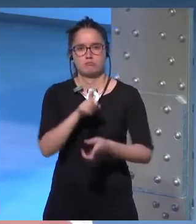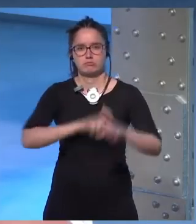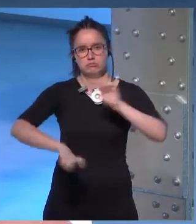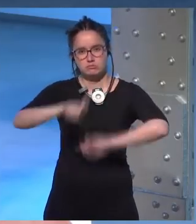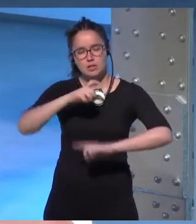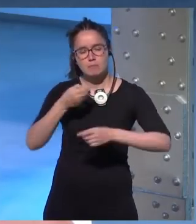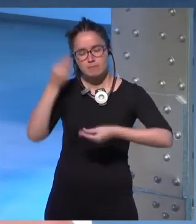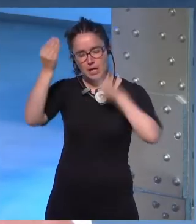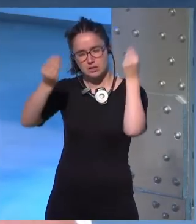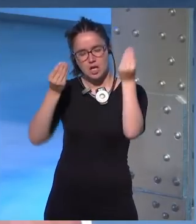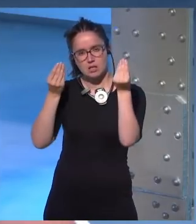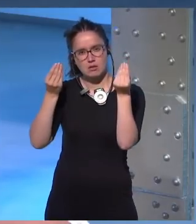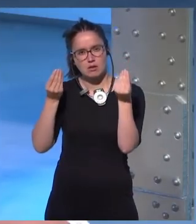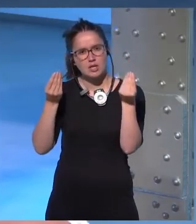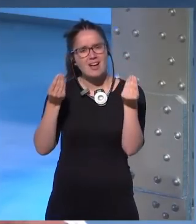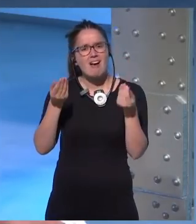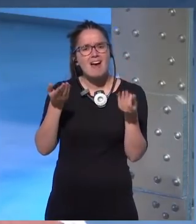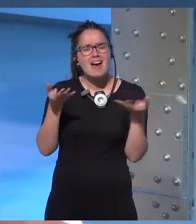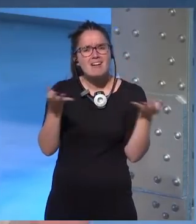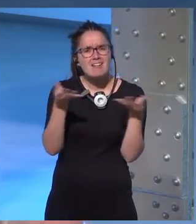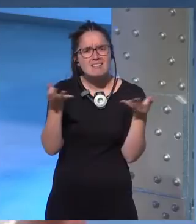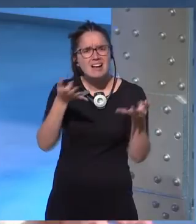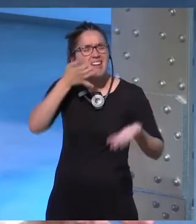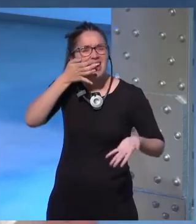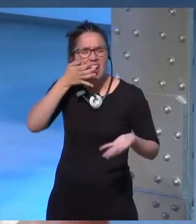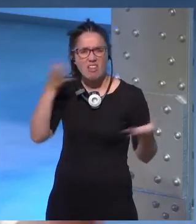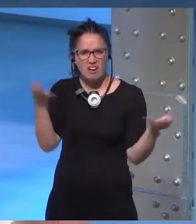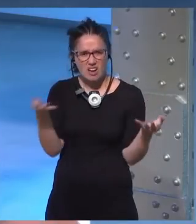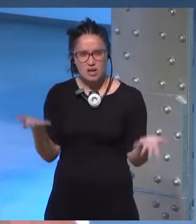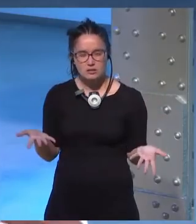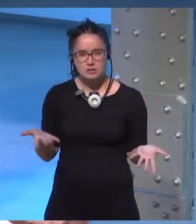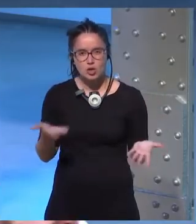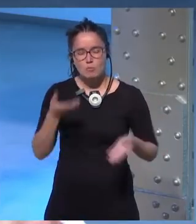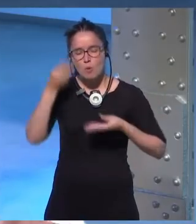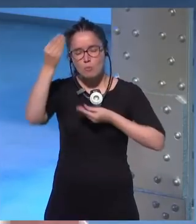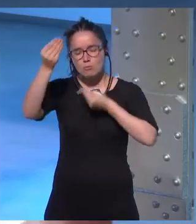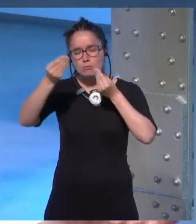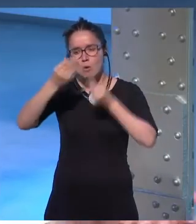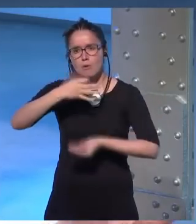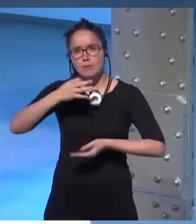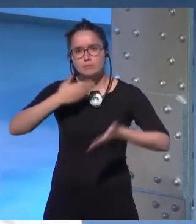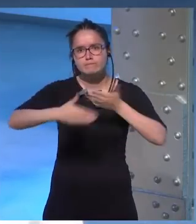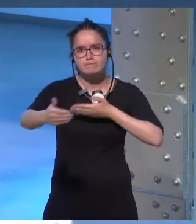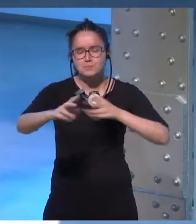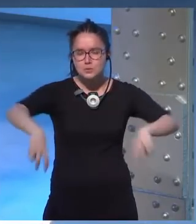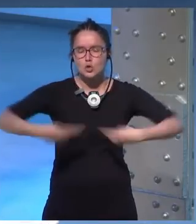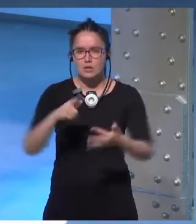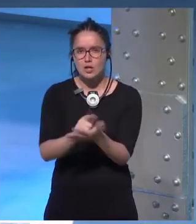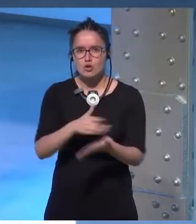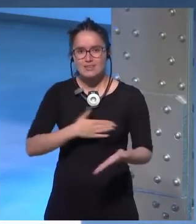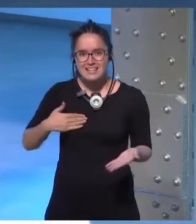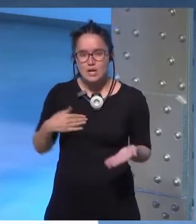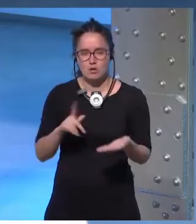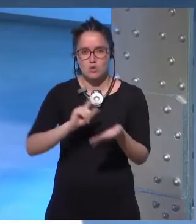de plantearnos de qué iban realmente y cómo podemos reimaginarnoslas yo quiero escribir